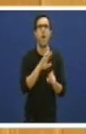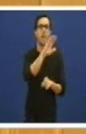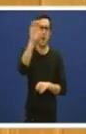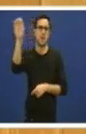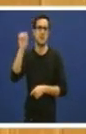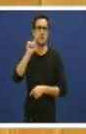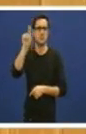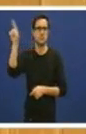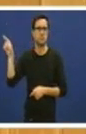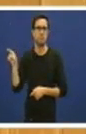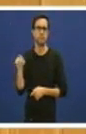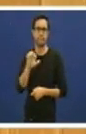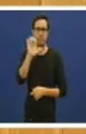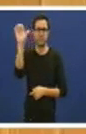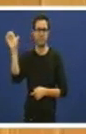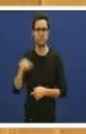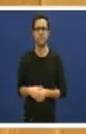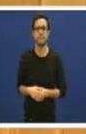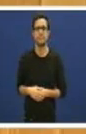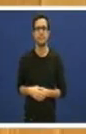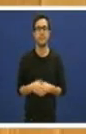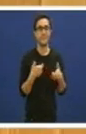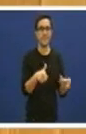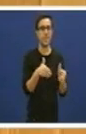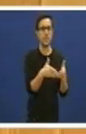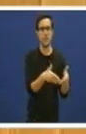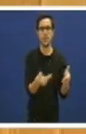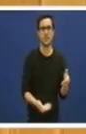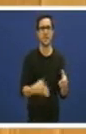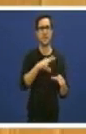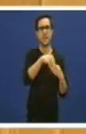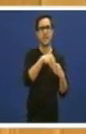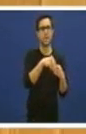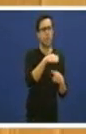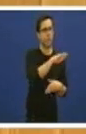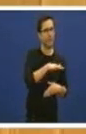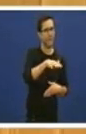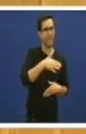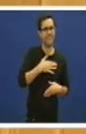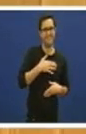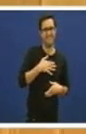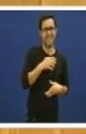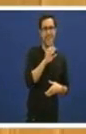crise no setor da construcción naval é moi significativo a nivel regional e, cando fala regional,